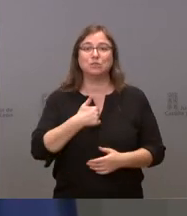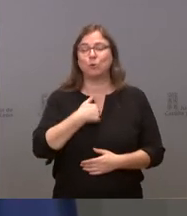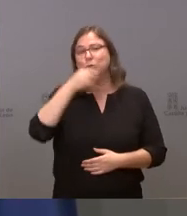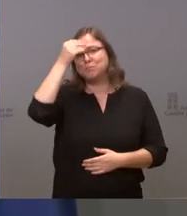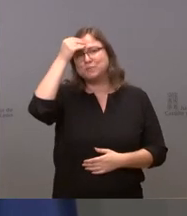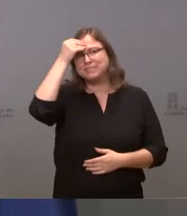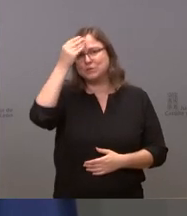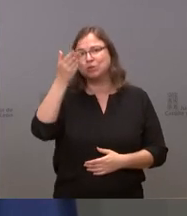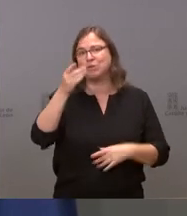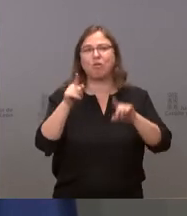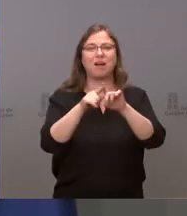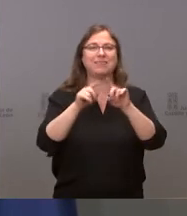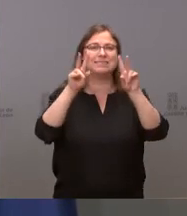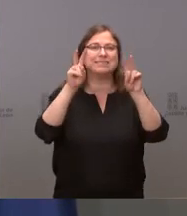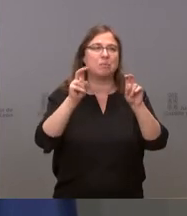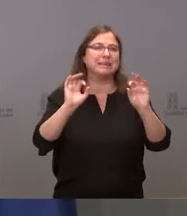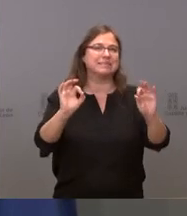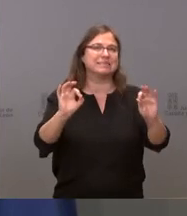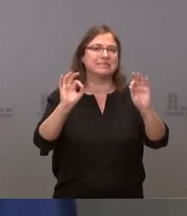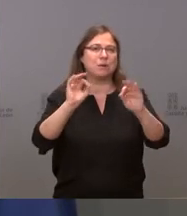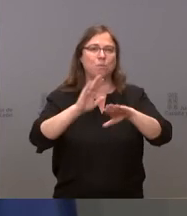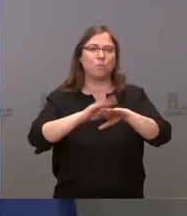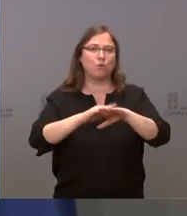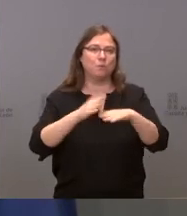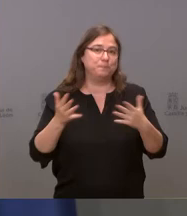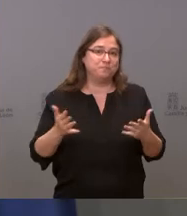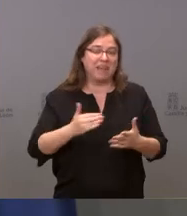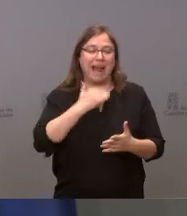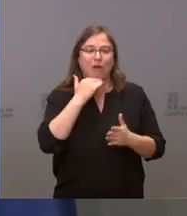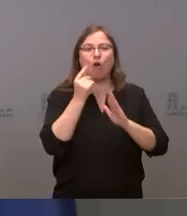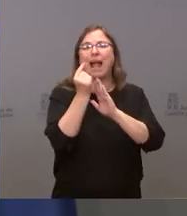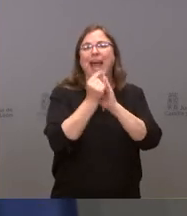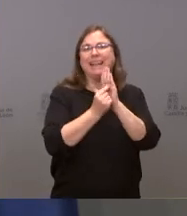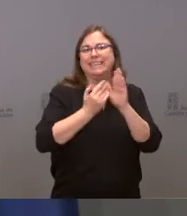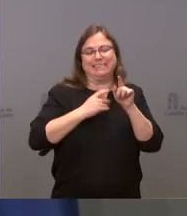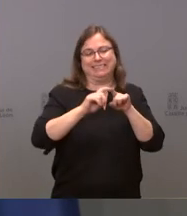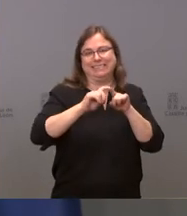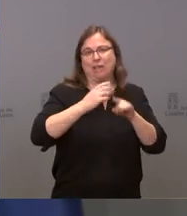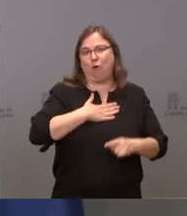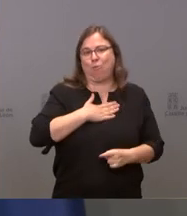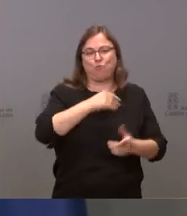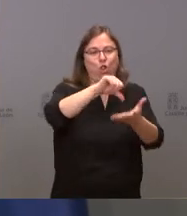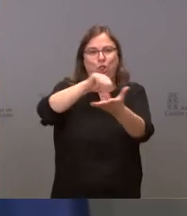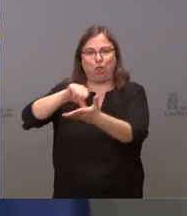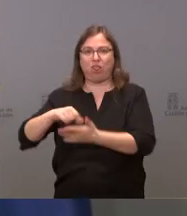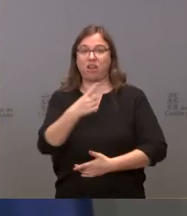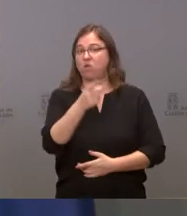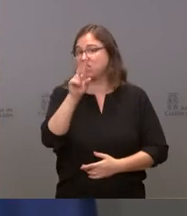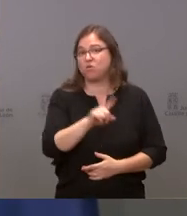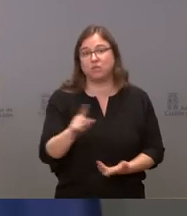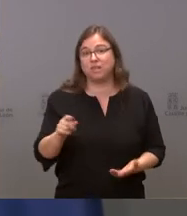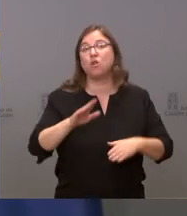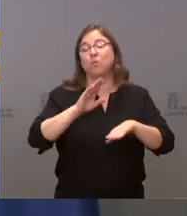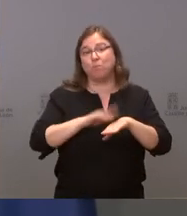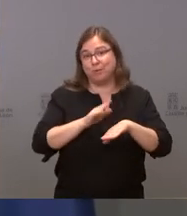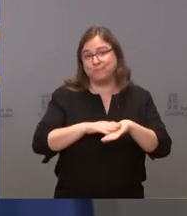que ver especialmente con ninguna característica propia de cada capital de provincia. Tiene que ver